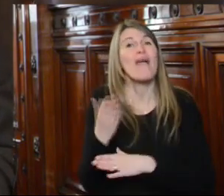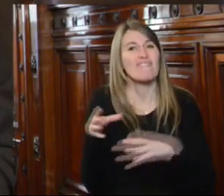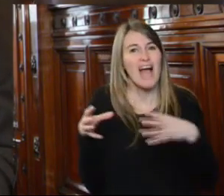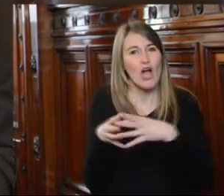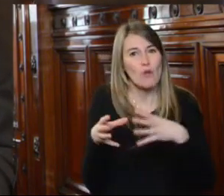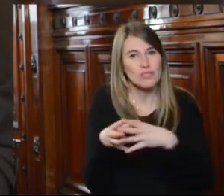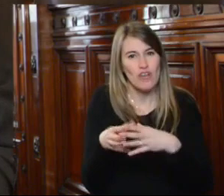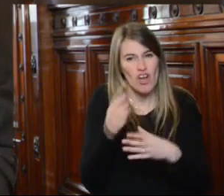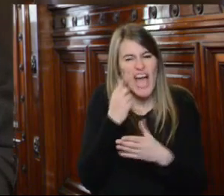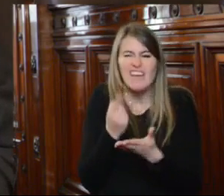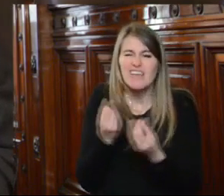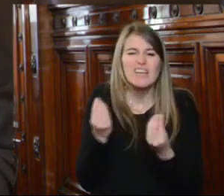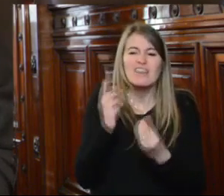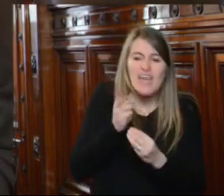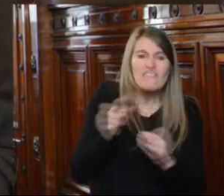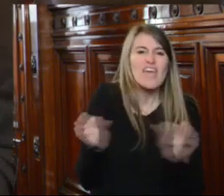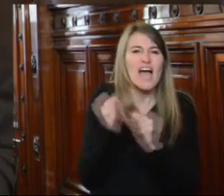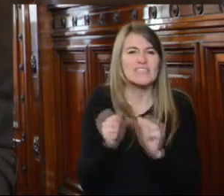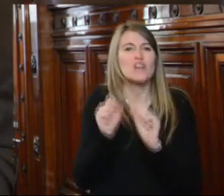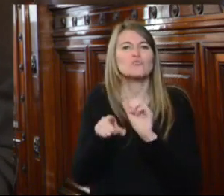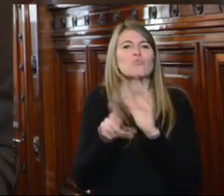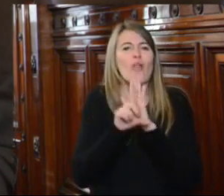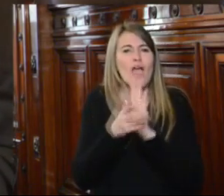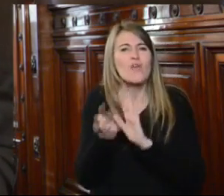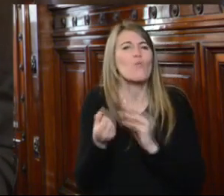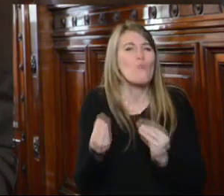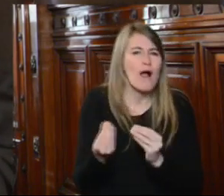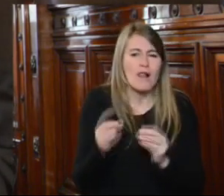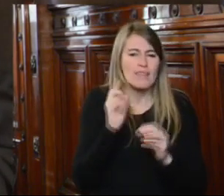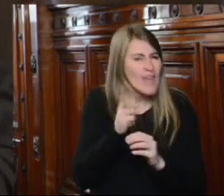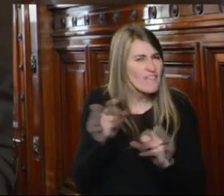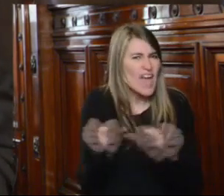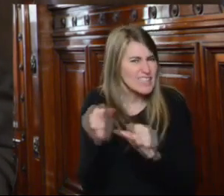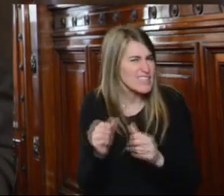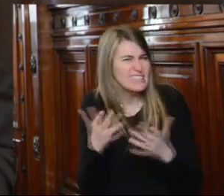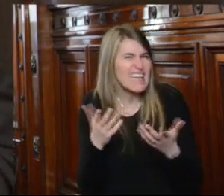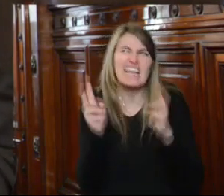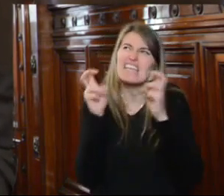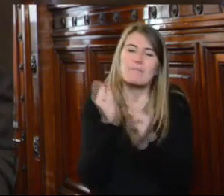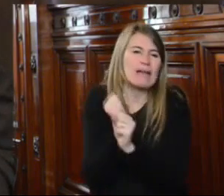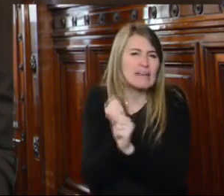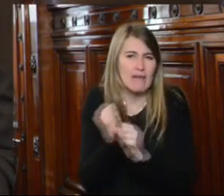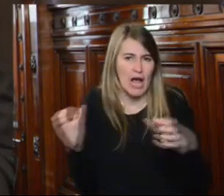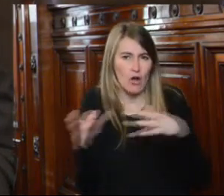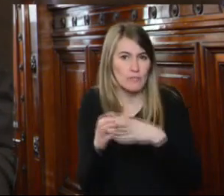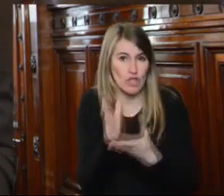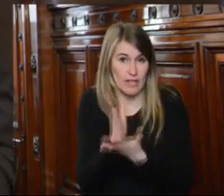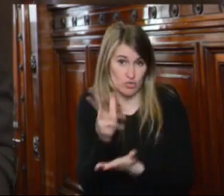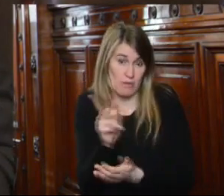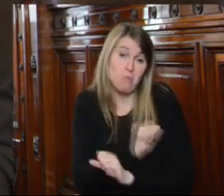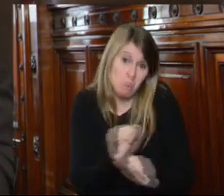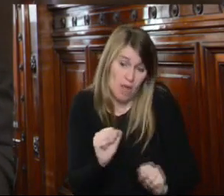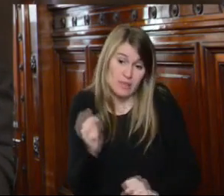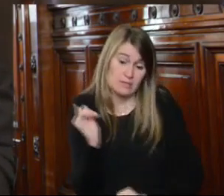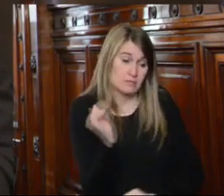cuáles son sus competencias cuáles son sus atribuciones y entonces en esa medida poder incluir como corresponde la